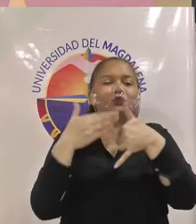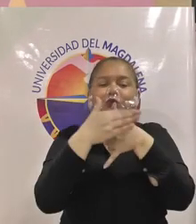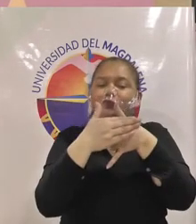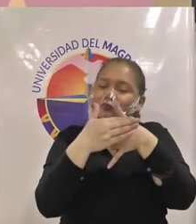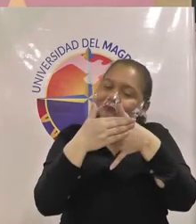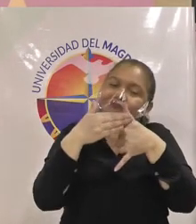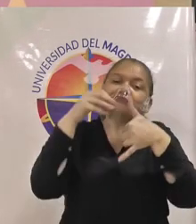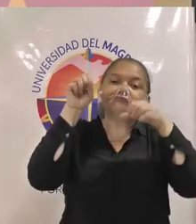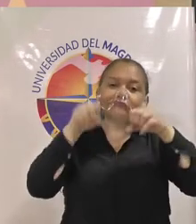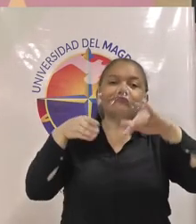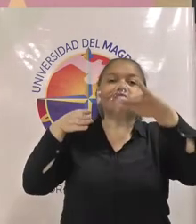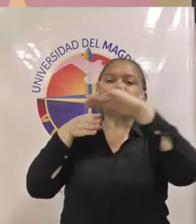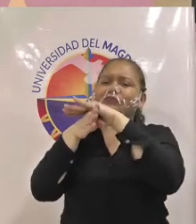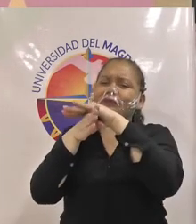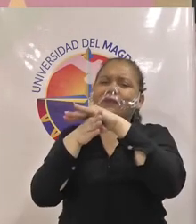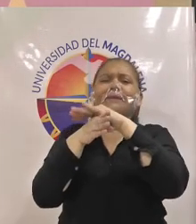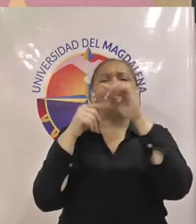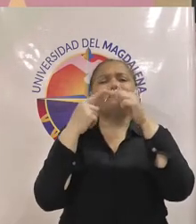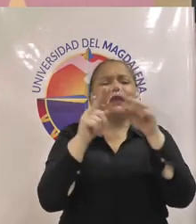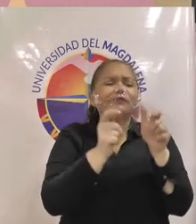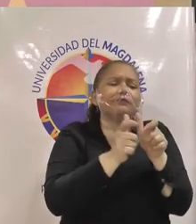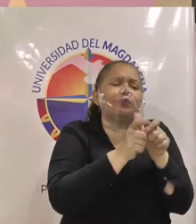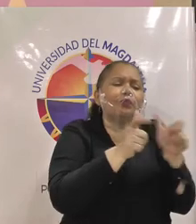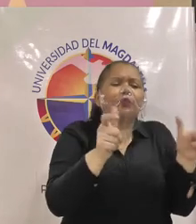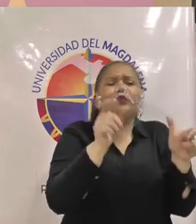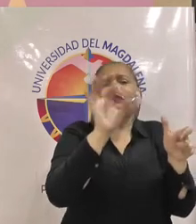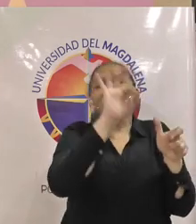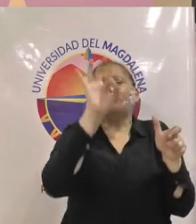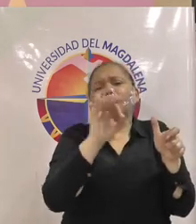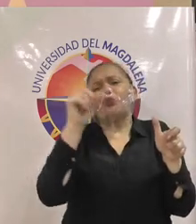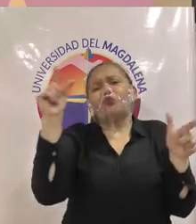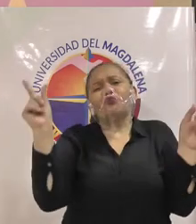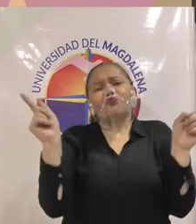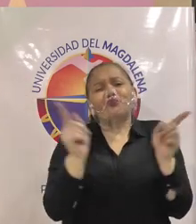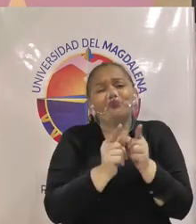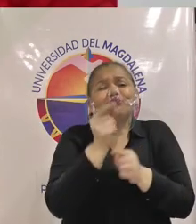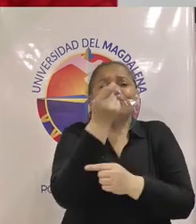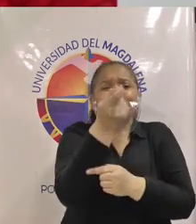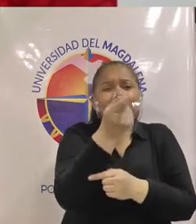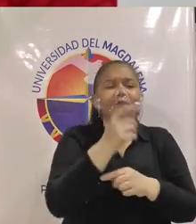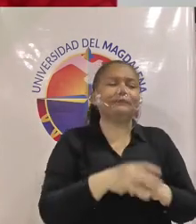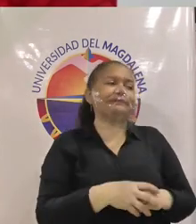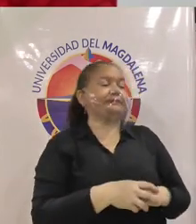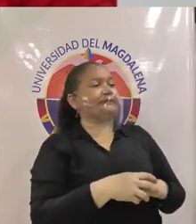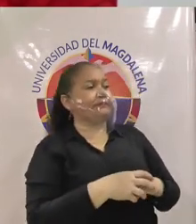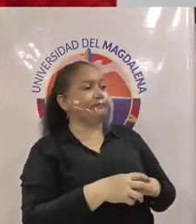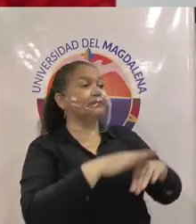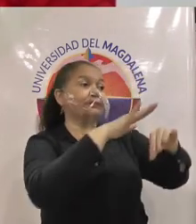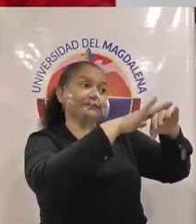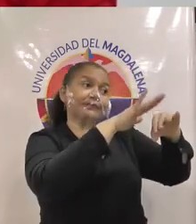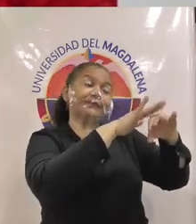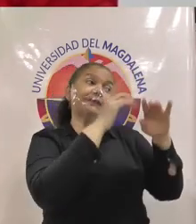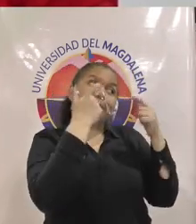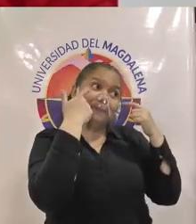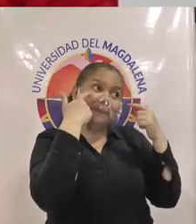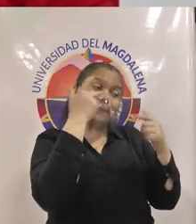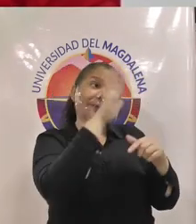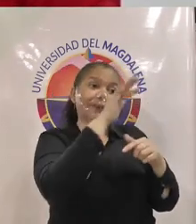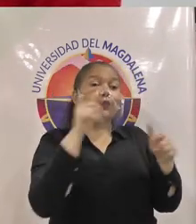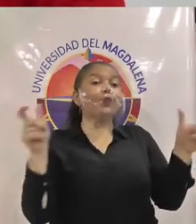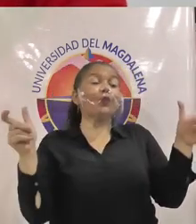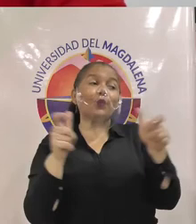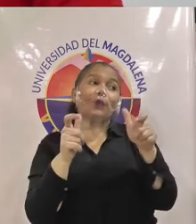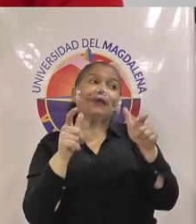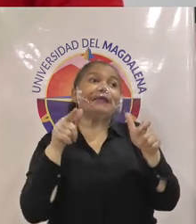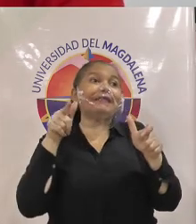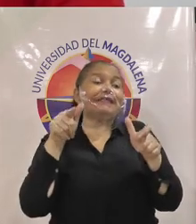de estudiantes ya que el índice es muy inferior bueno el tema de cobertura en la educación superior también obedece pues al